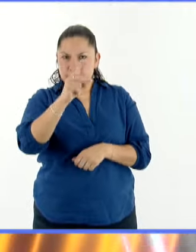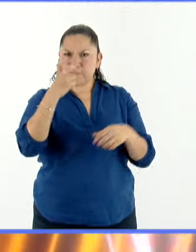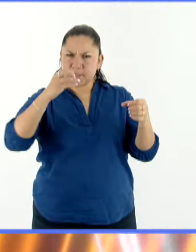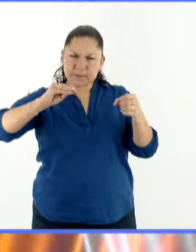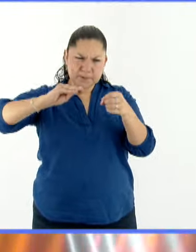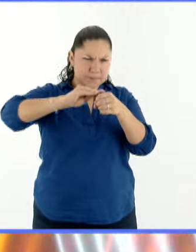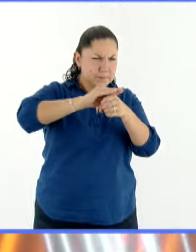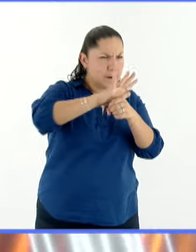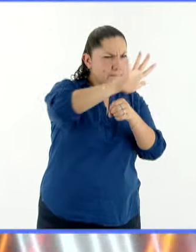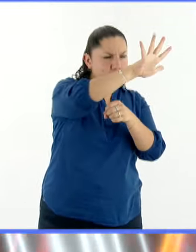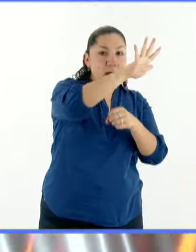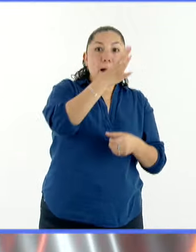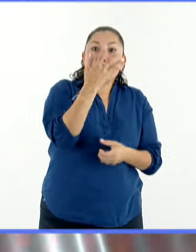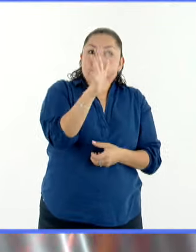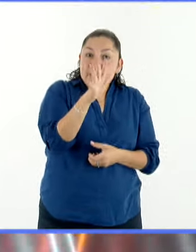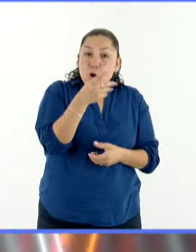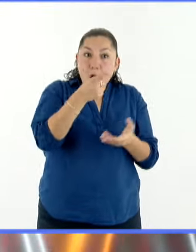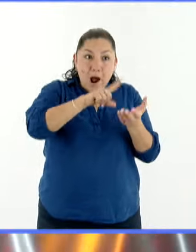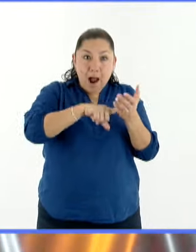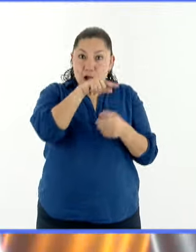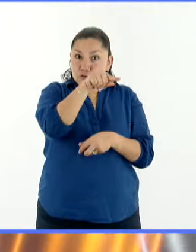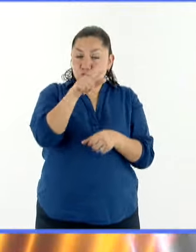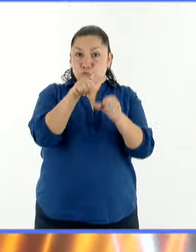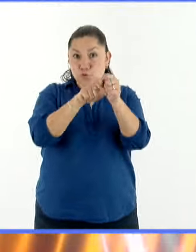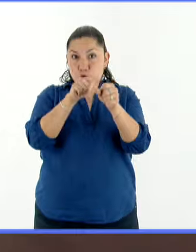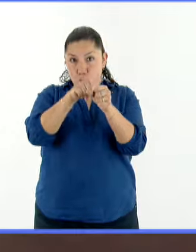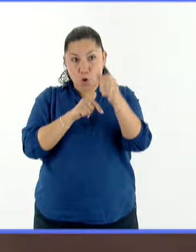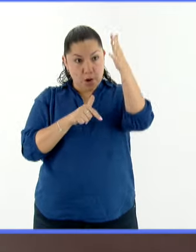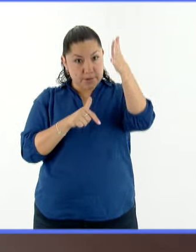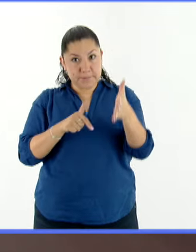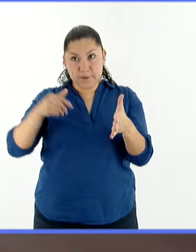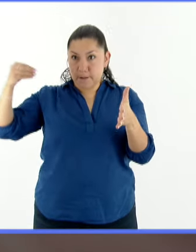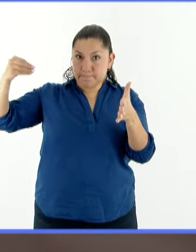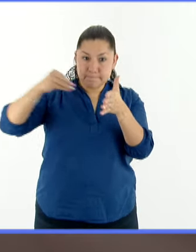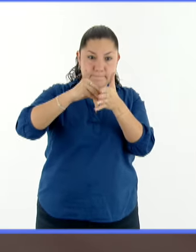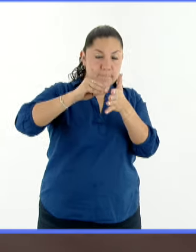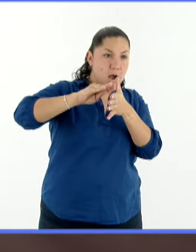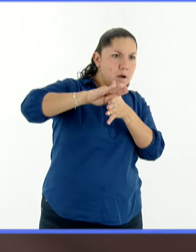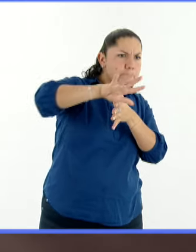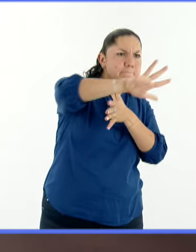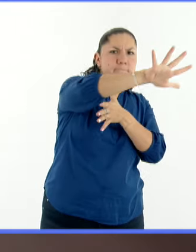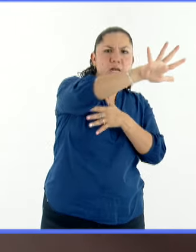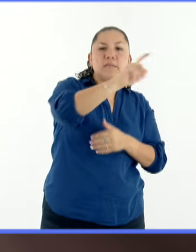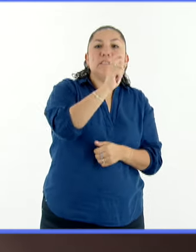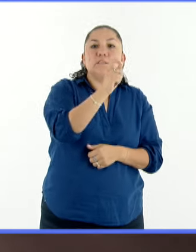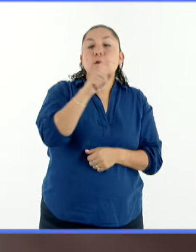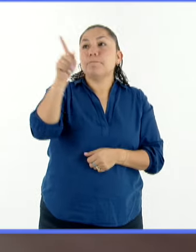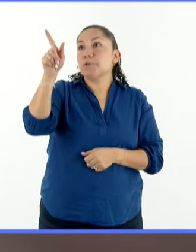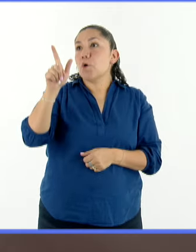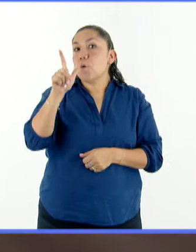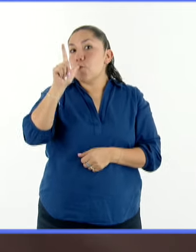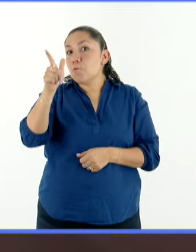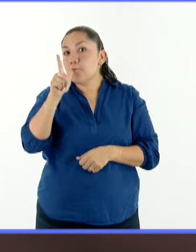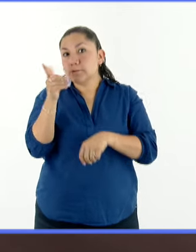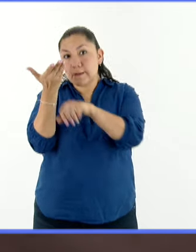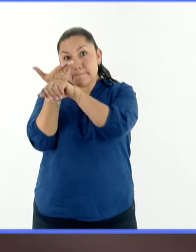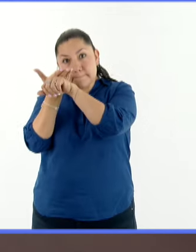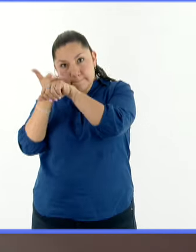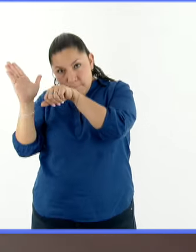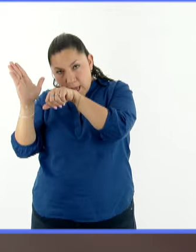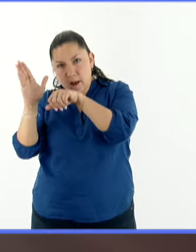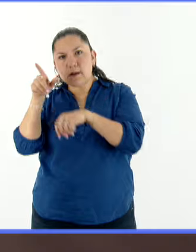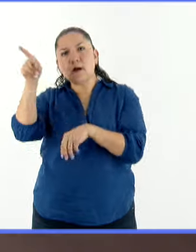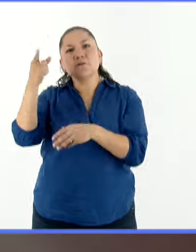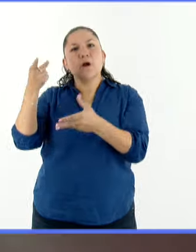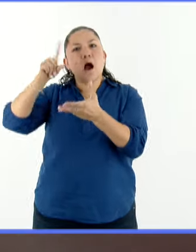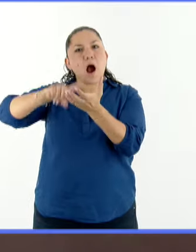dividida en diferentes frecuencias que el ojo interpreta como color. En otras palabras, la luz blanca y pura es una frecuencia que contiene